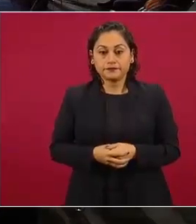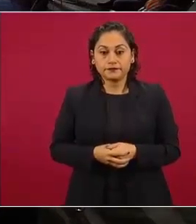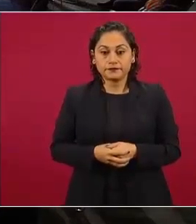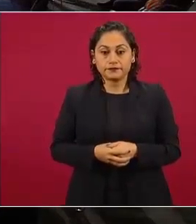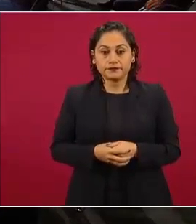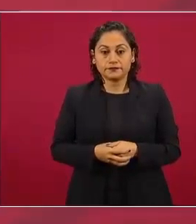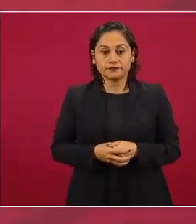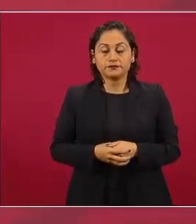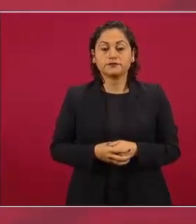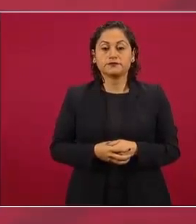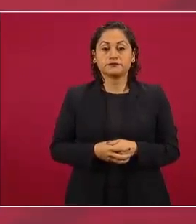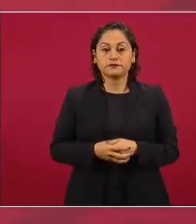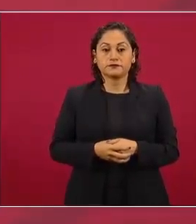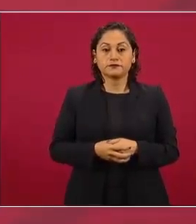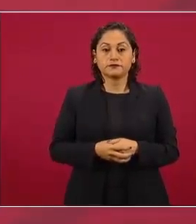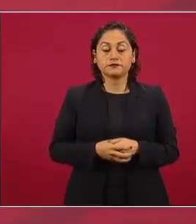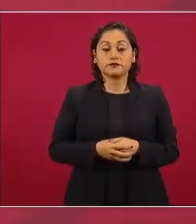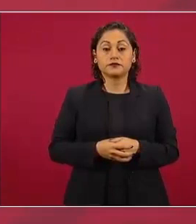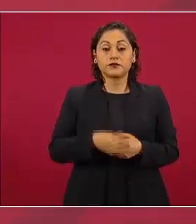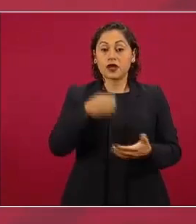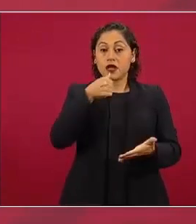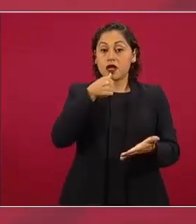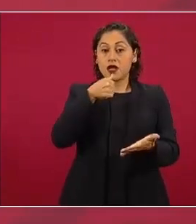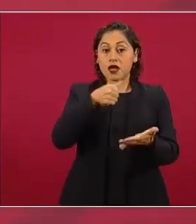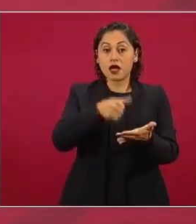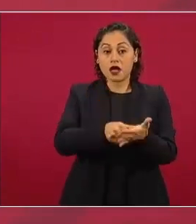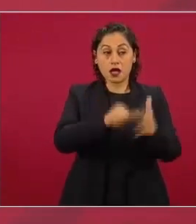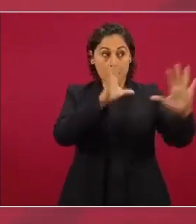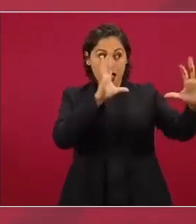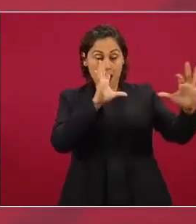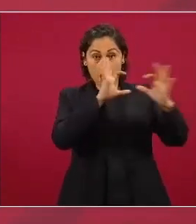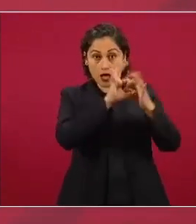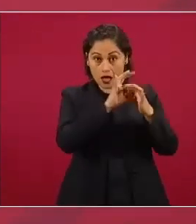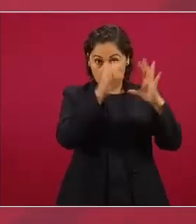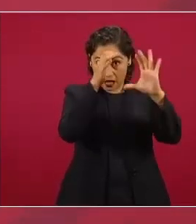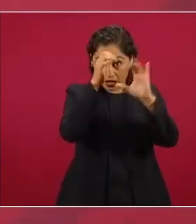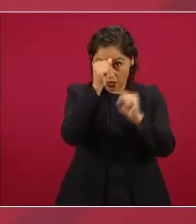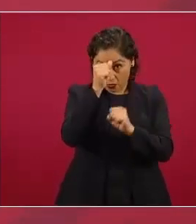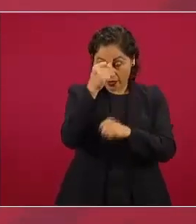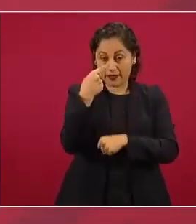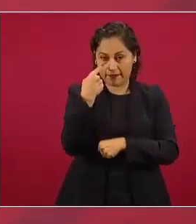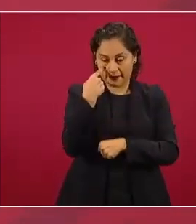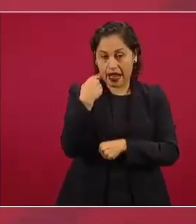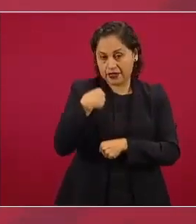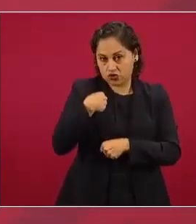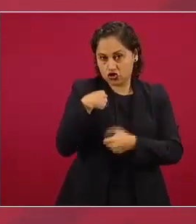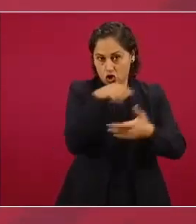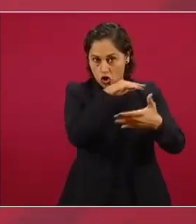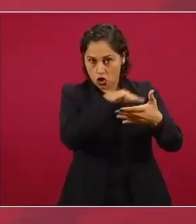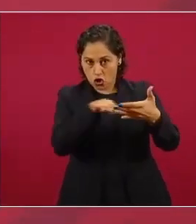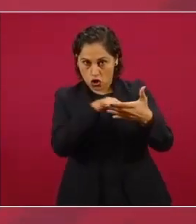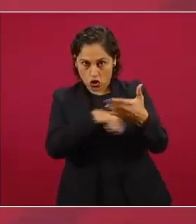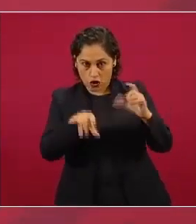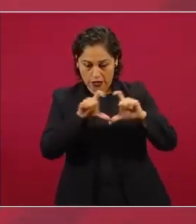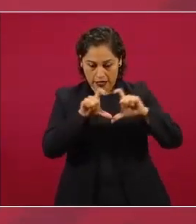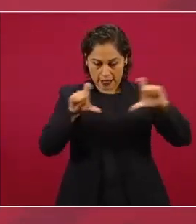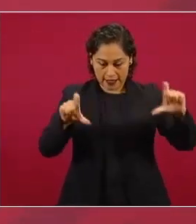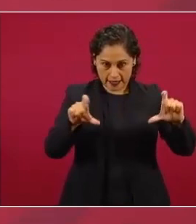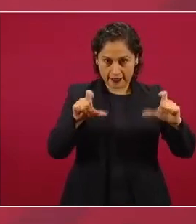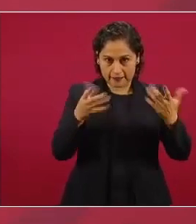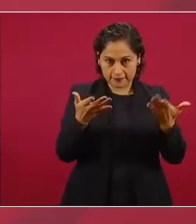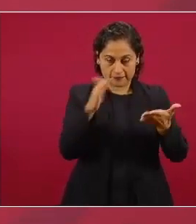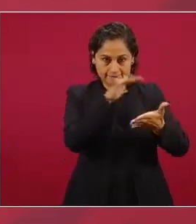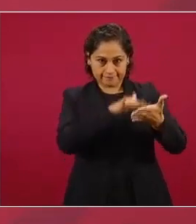en el comunicado conjunto si me permite leerle el párrafo para no salirme del script